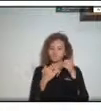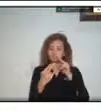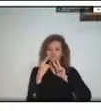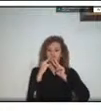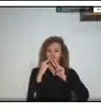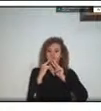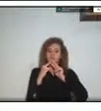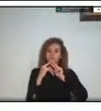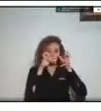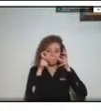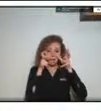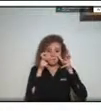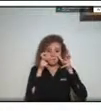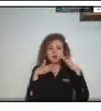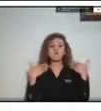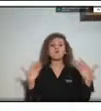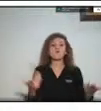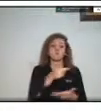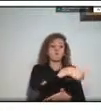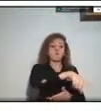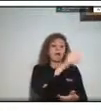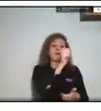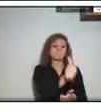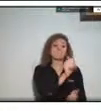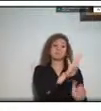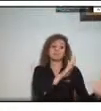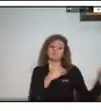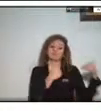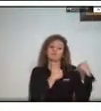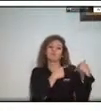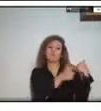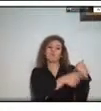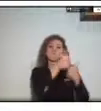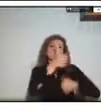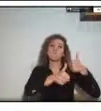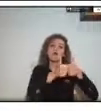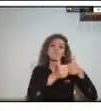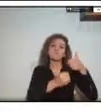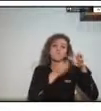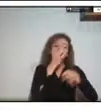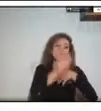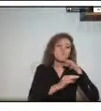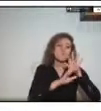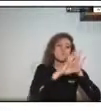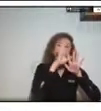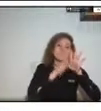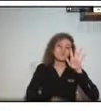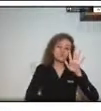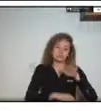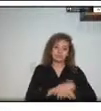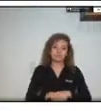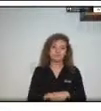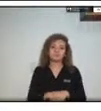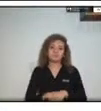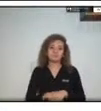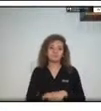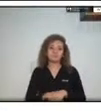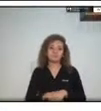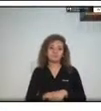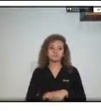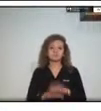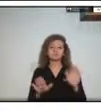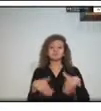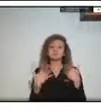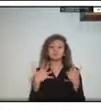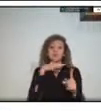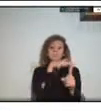territorio cómo ellos también tienen una responsabilidad en la reducción de ese riesgo y finalmente pues también cómo intervienen en el